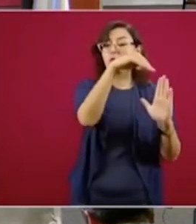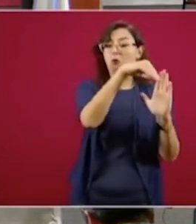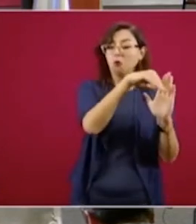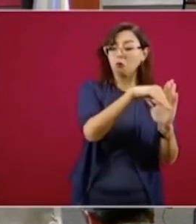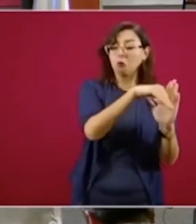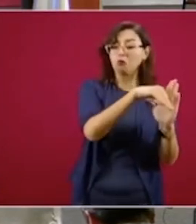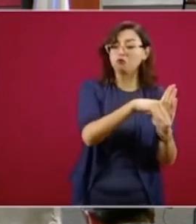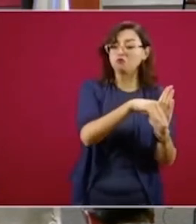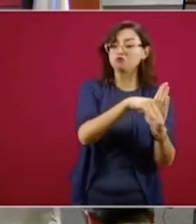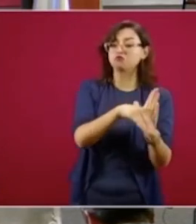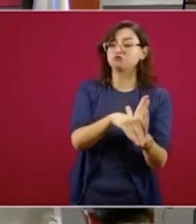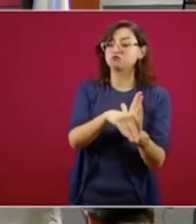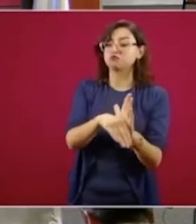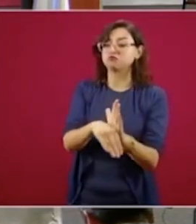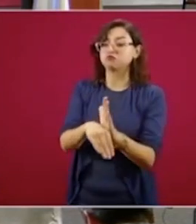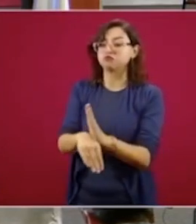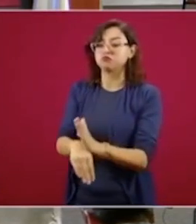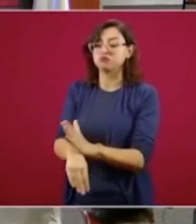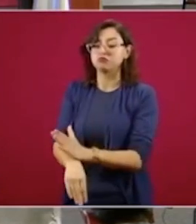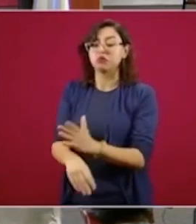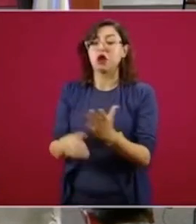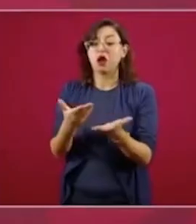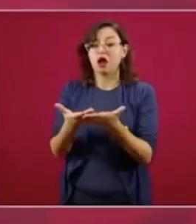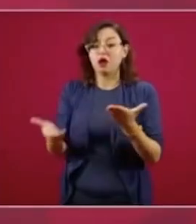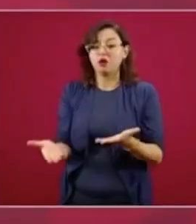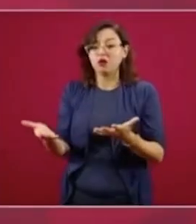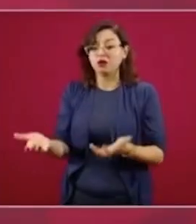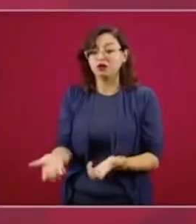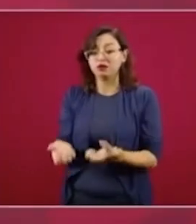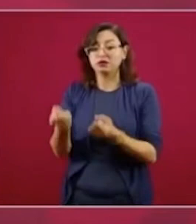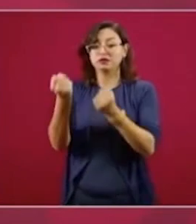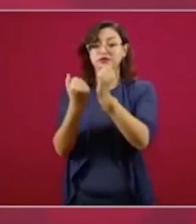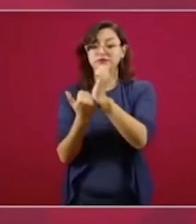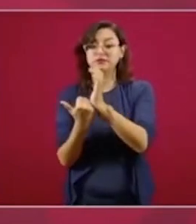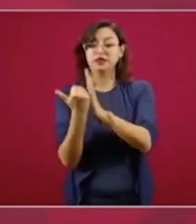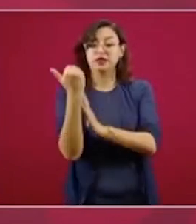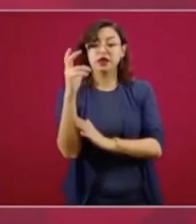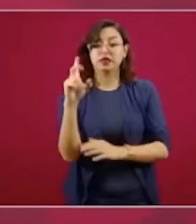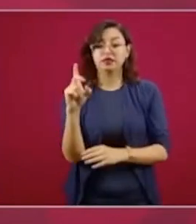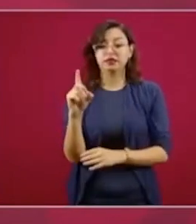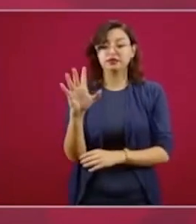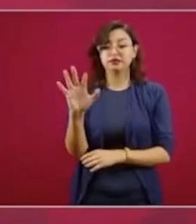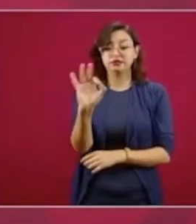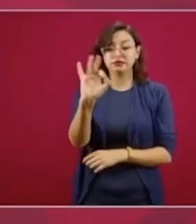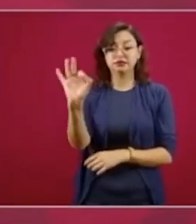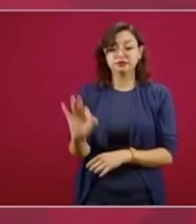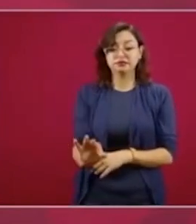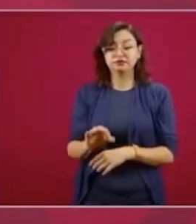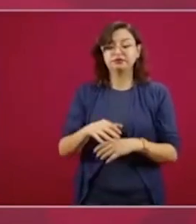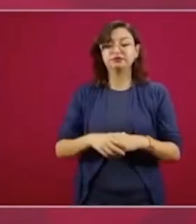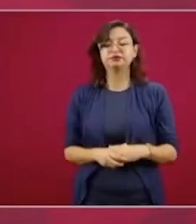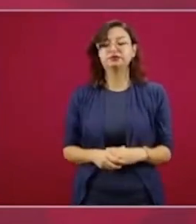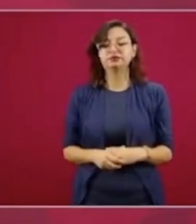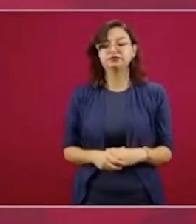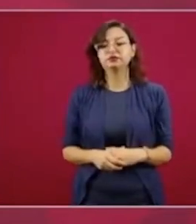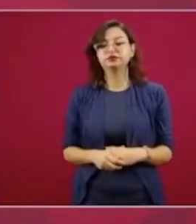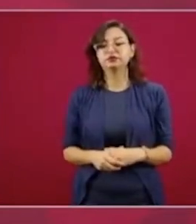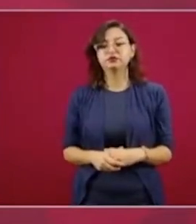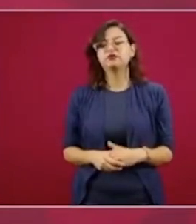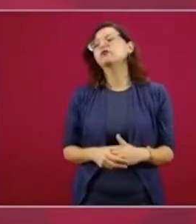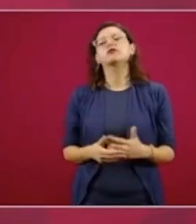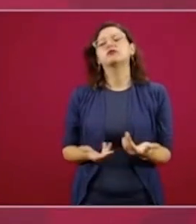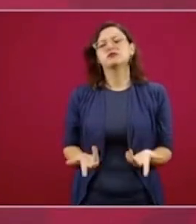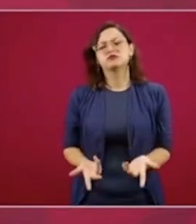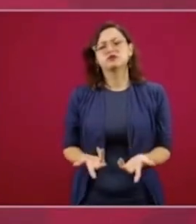nociva política salarial. Estos aumentos han puesto en evidencia que la amenaza de la inflación